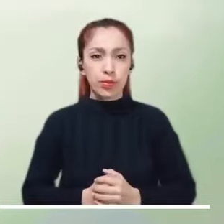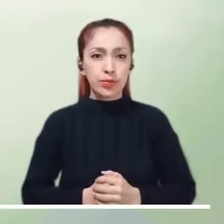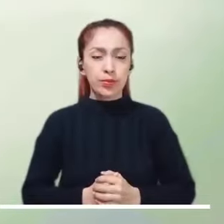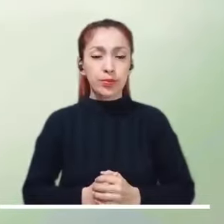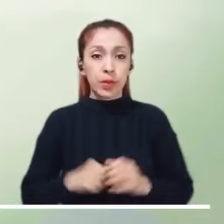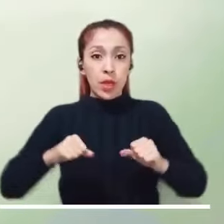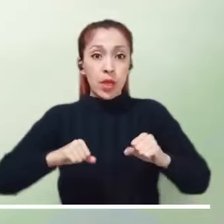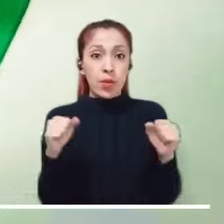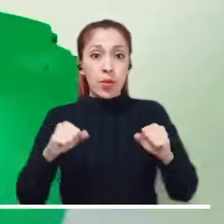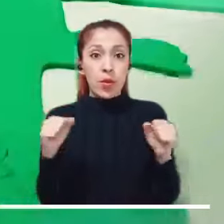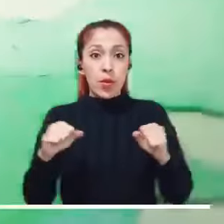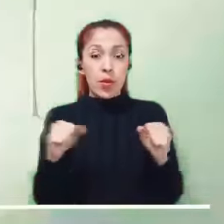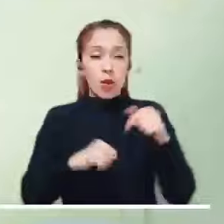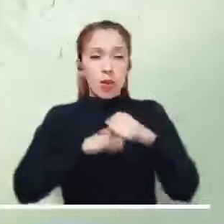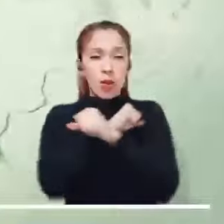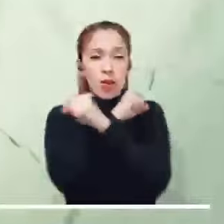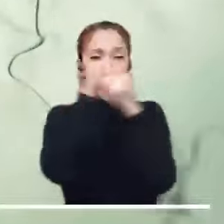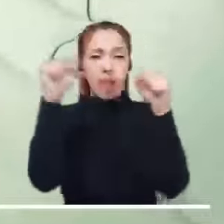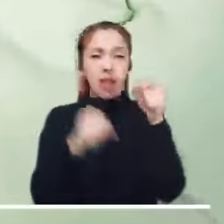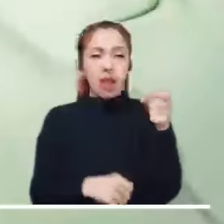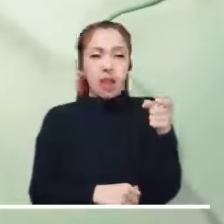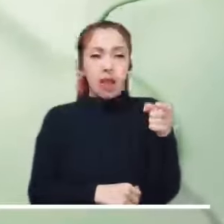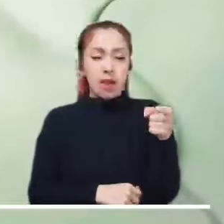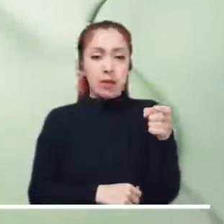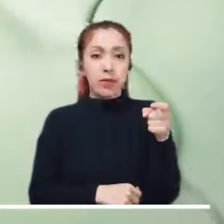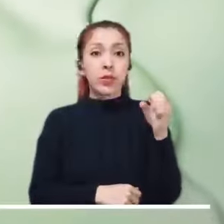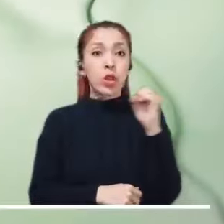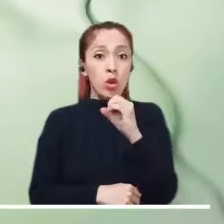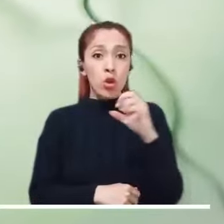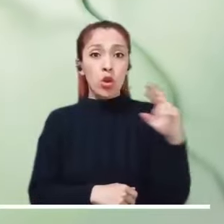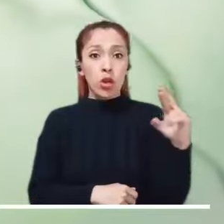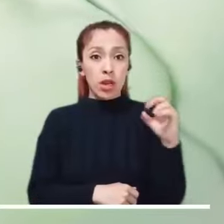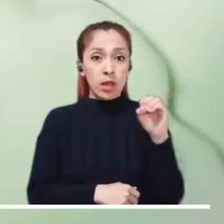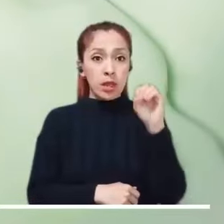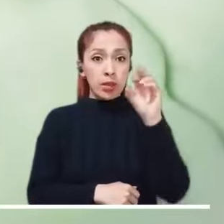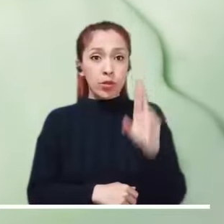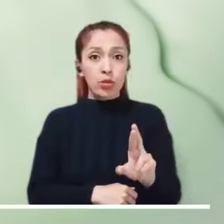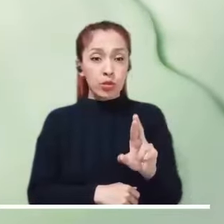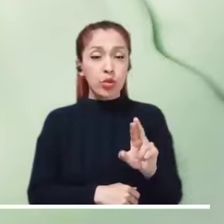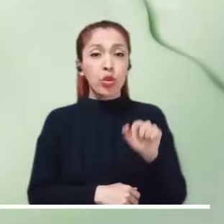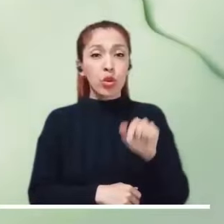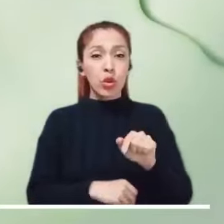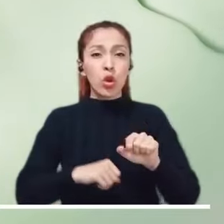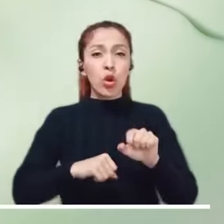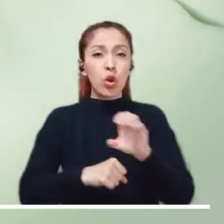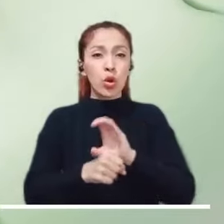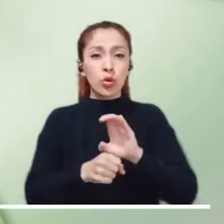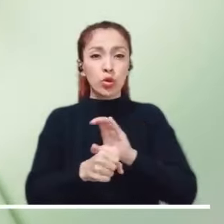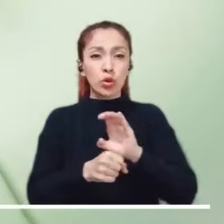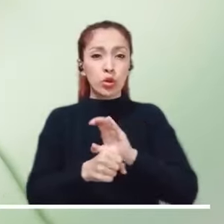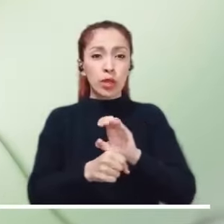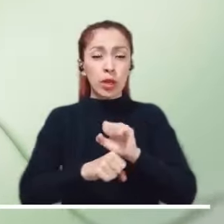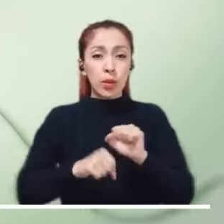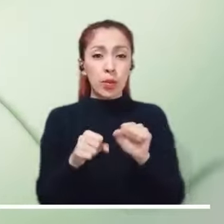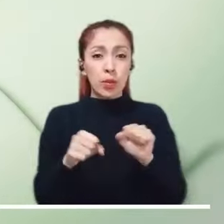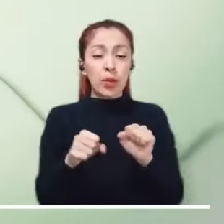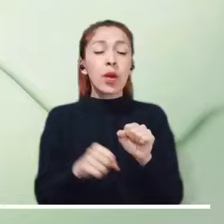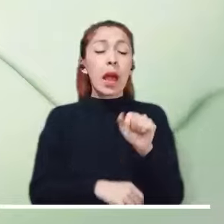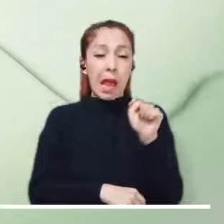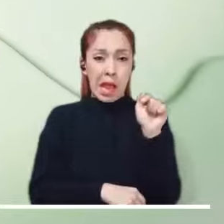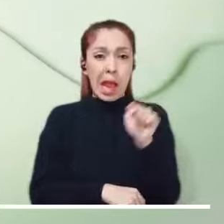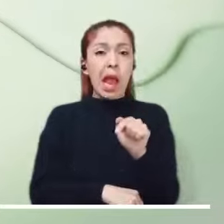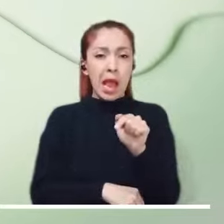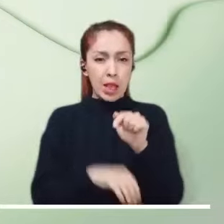En la capital podríamos registrar una mañana gris. El oriente y sur de la ciudad prometen lluvias puntuales.